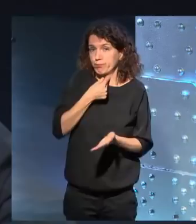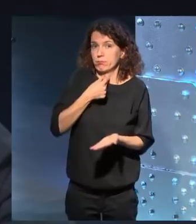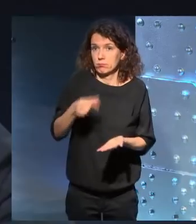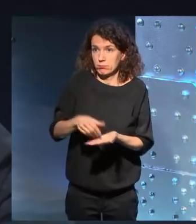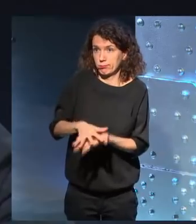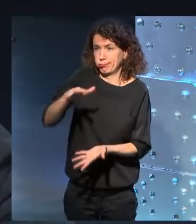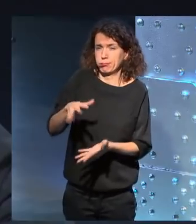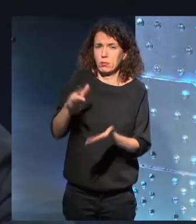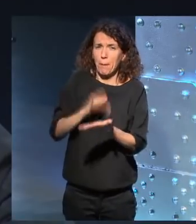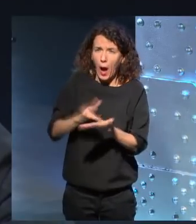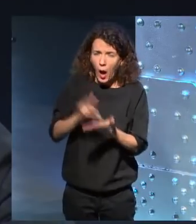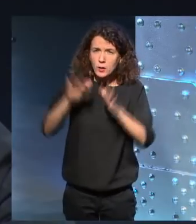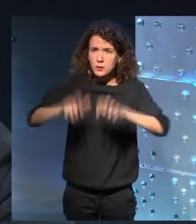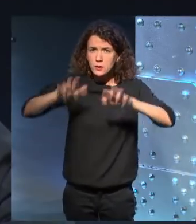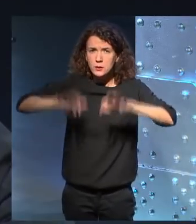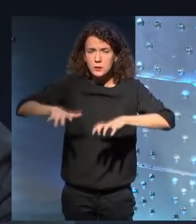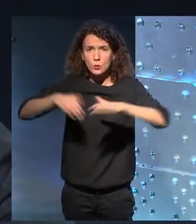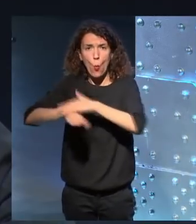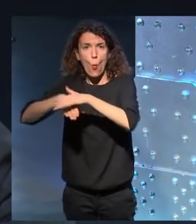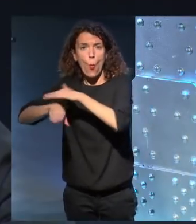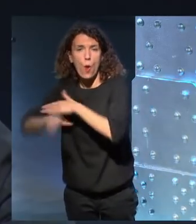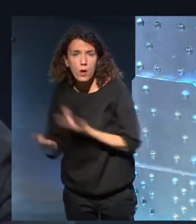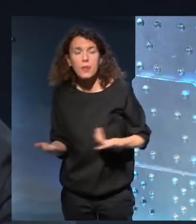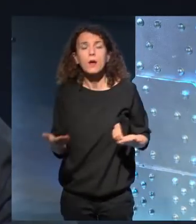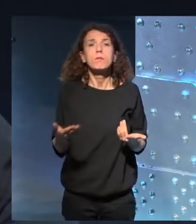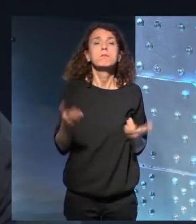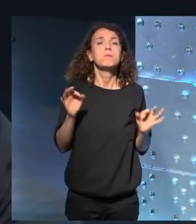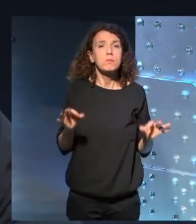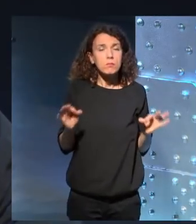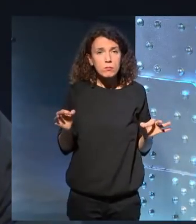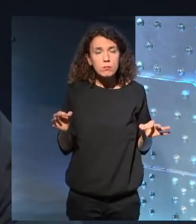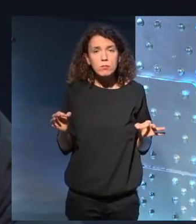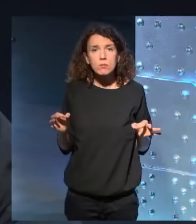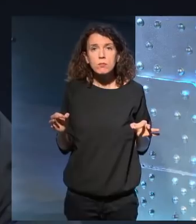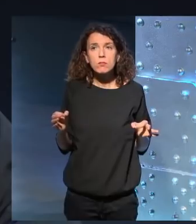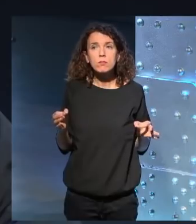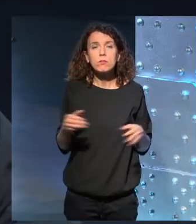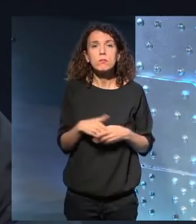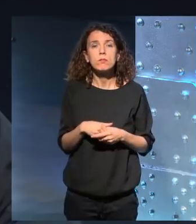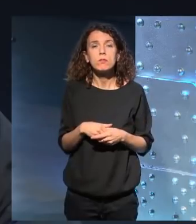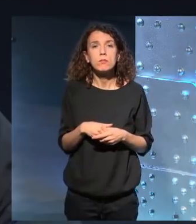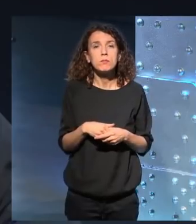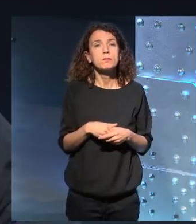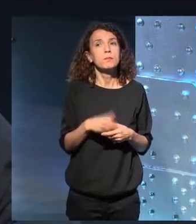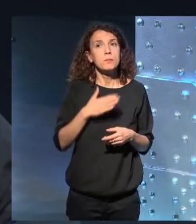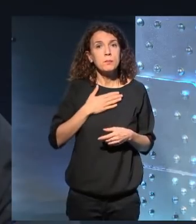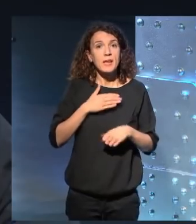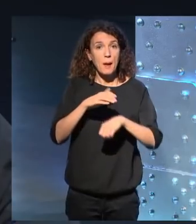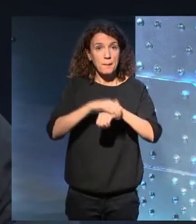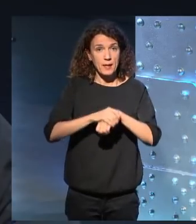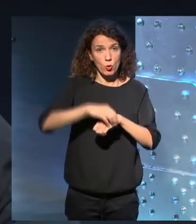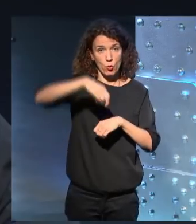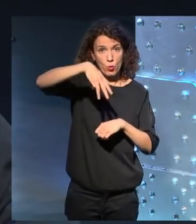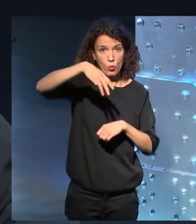sé, cientos de páginas. Y cuando mi amigo